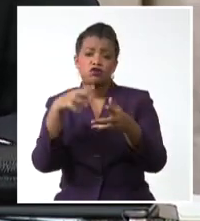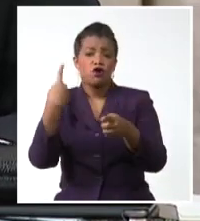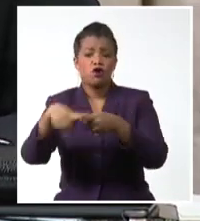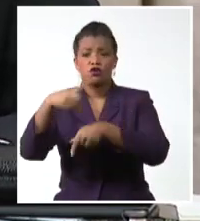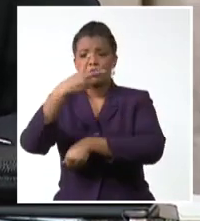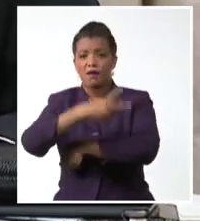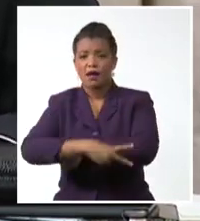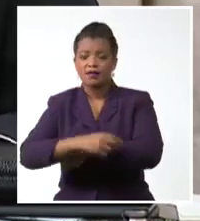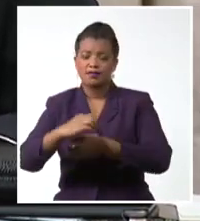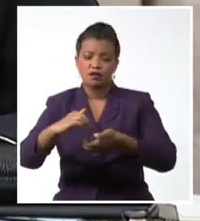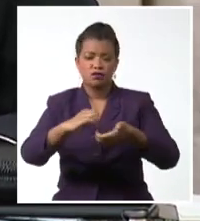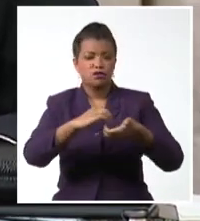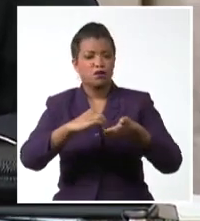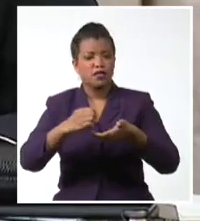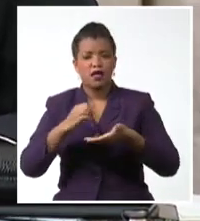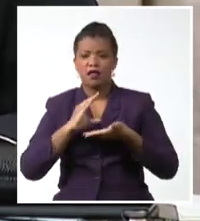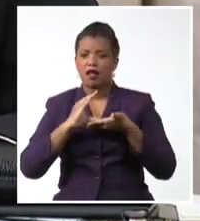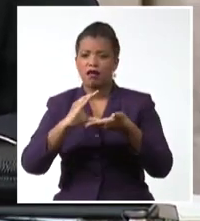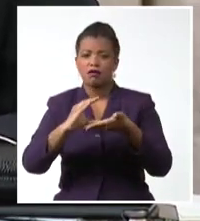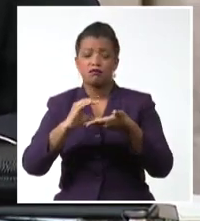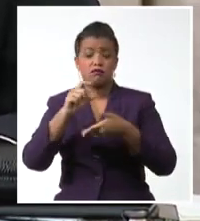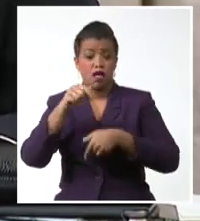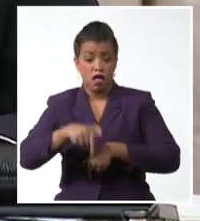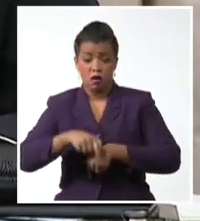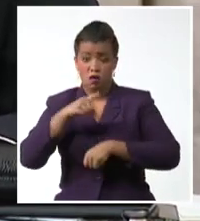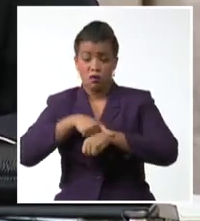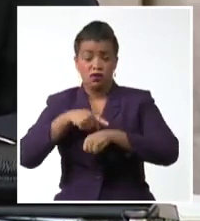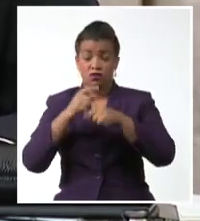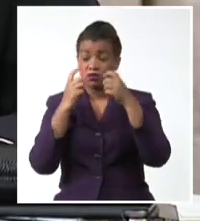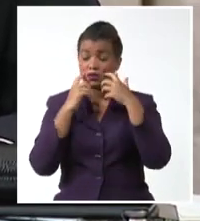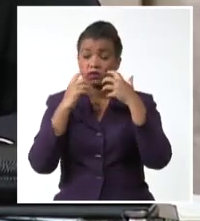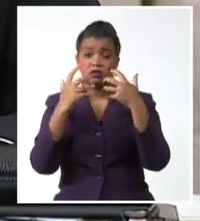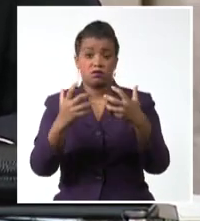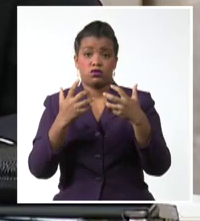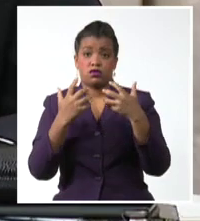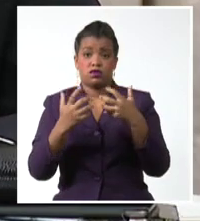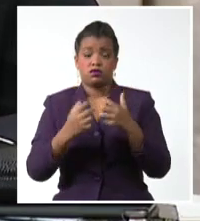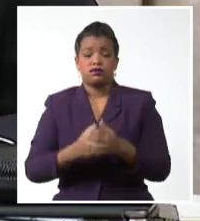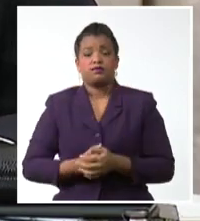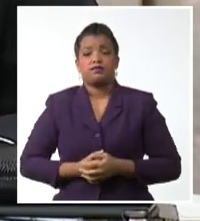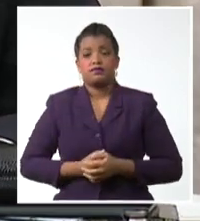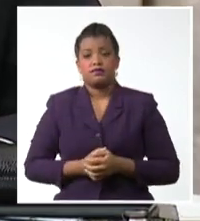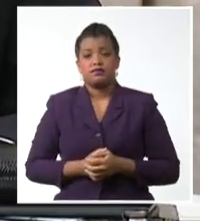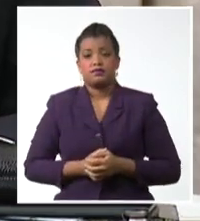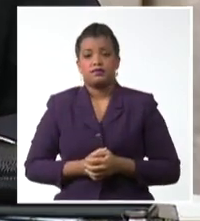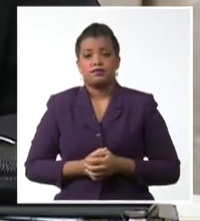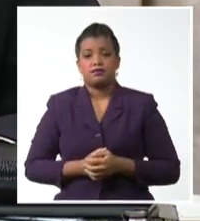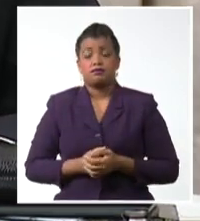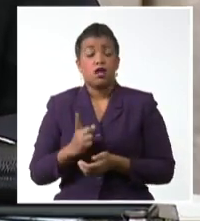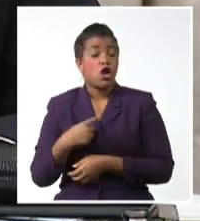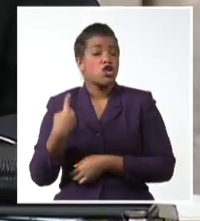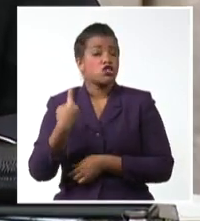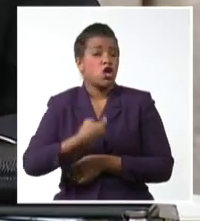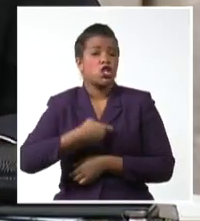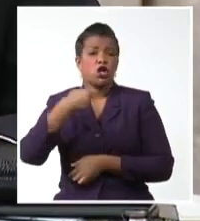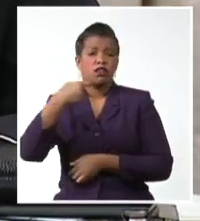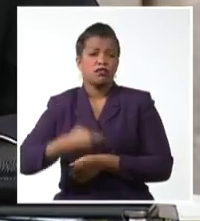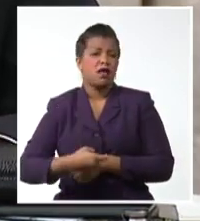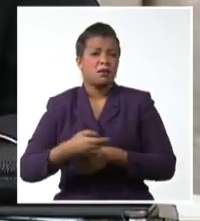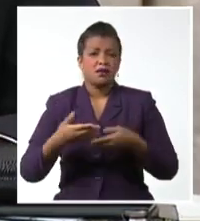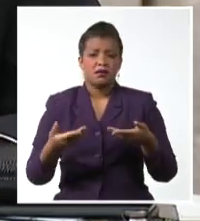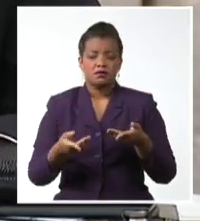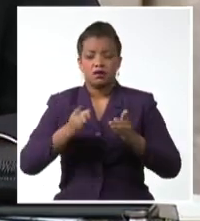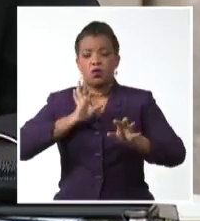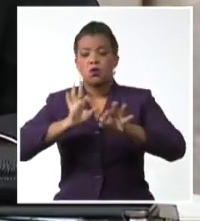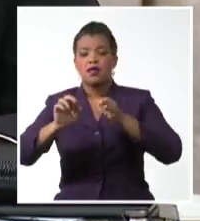solidaridad deben ser palabras de orden en estos tiempos es nuestro deber proteger entre todos la